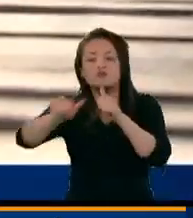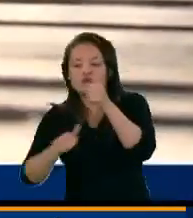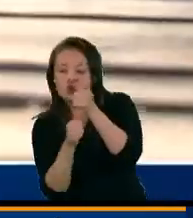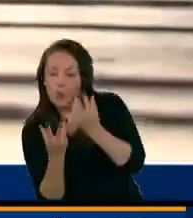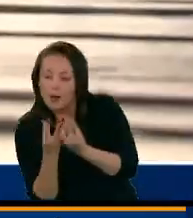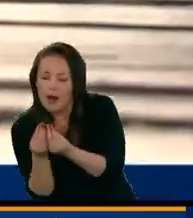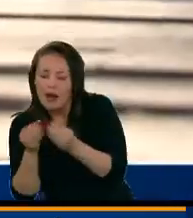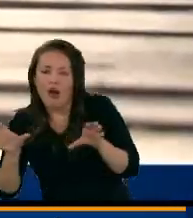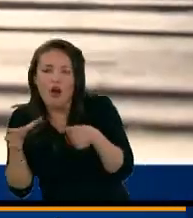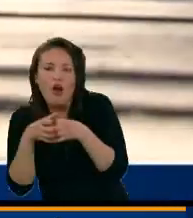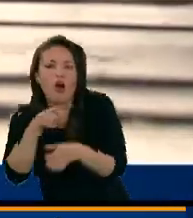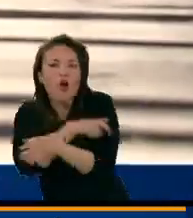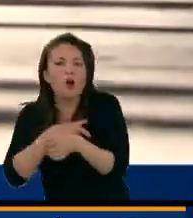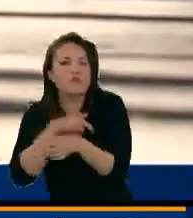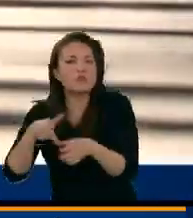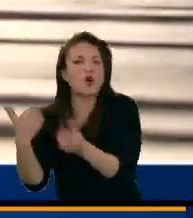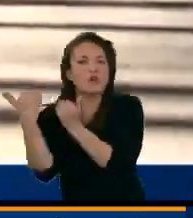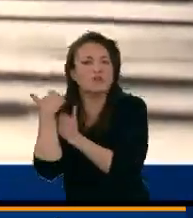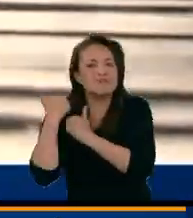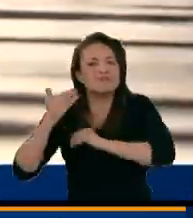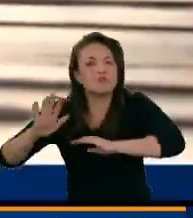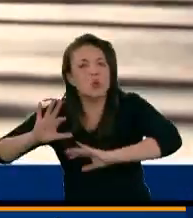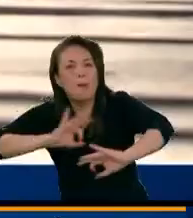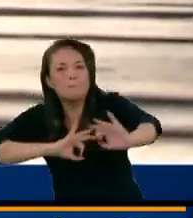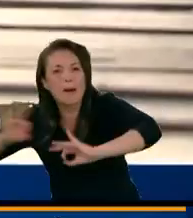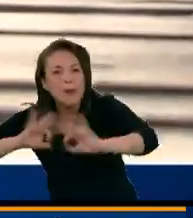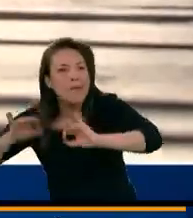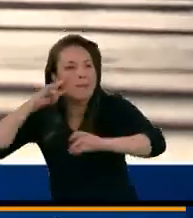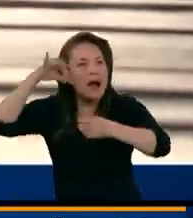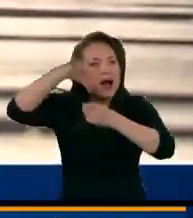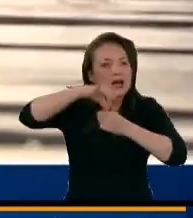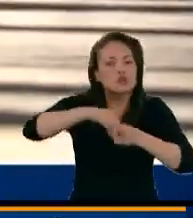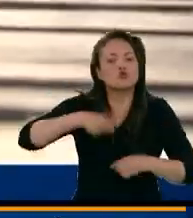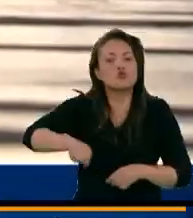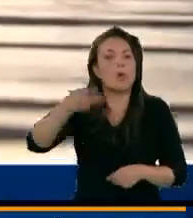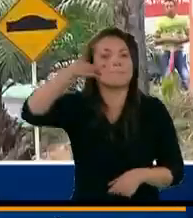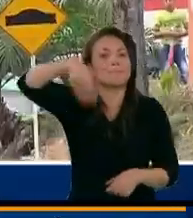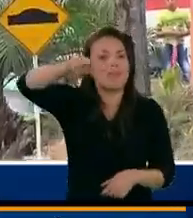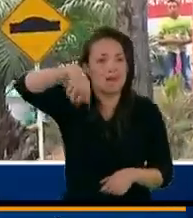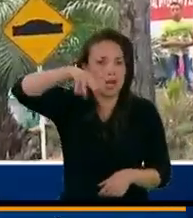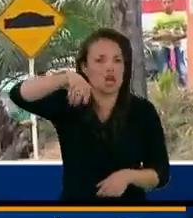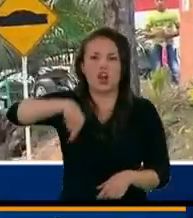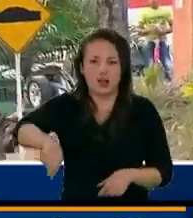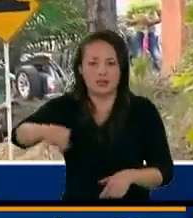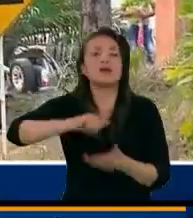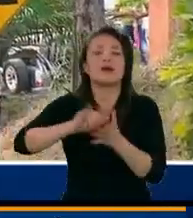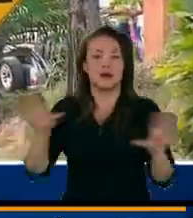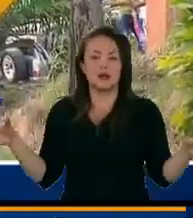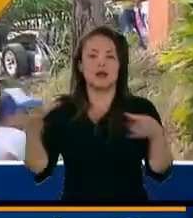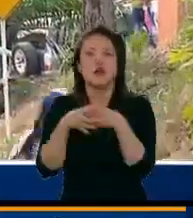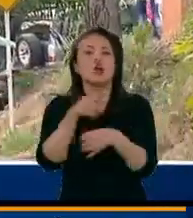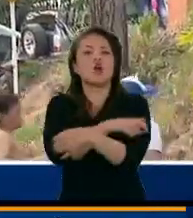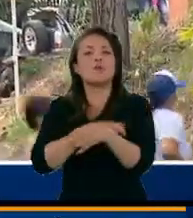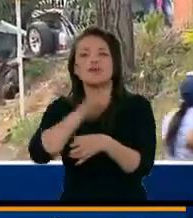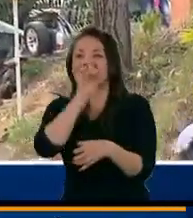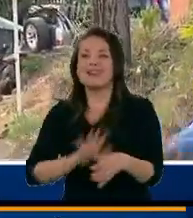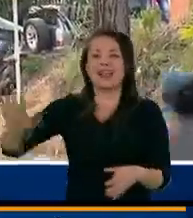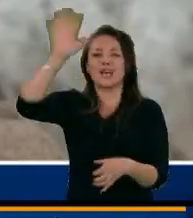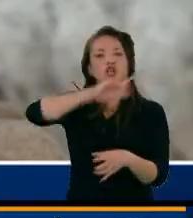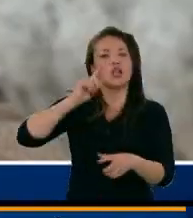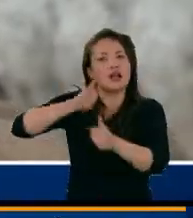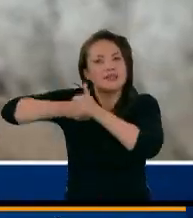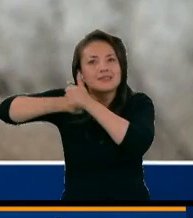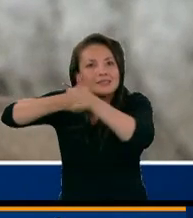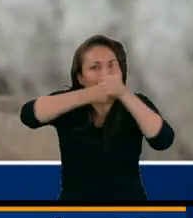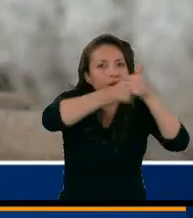tiene el ejercicio de organización de las elecciones. Este miércoles hay una Comisión Nacional de Seguimiento Electoral precisamente